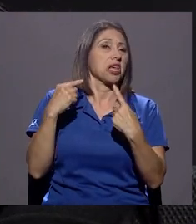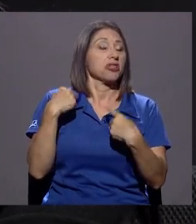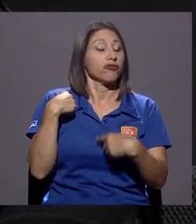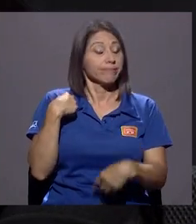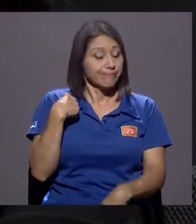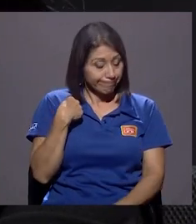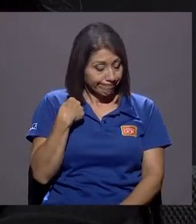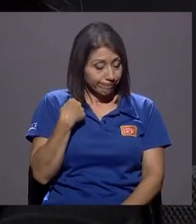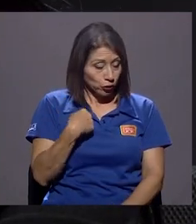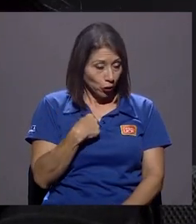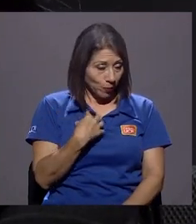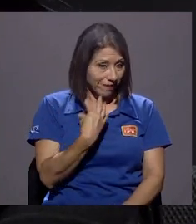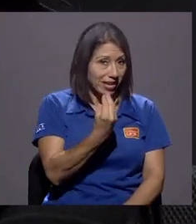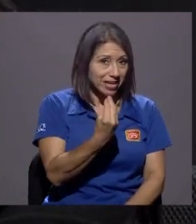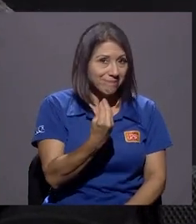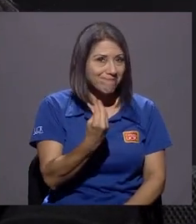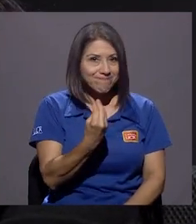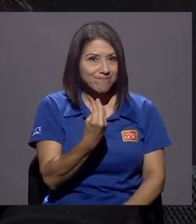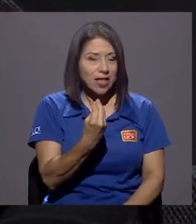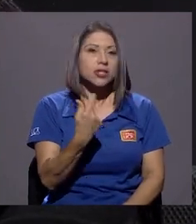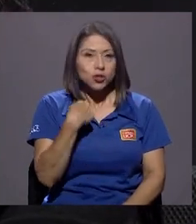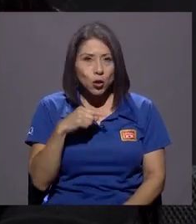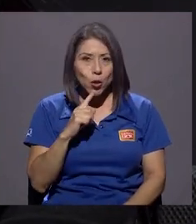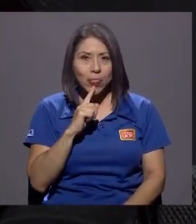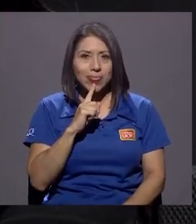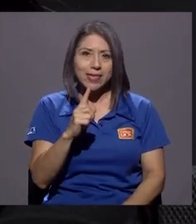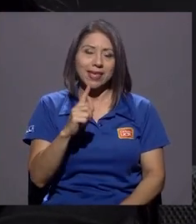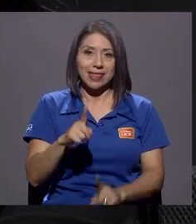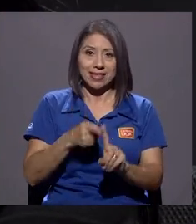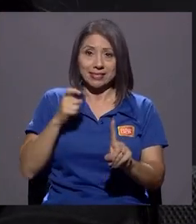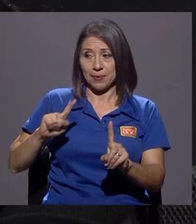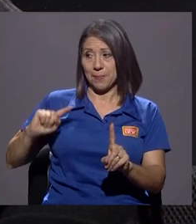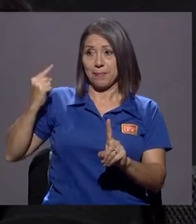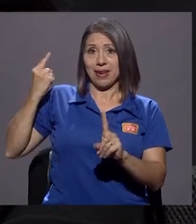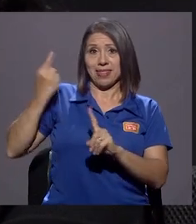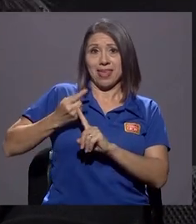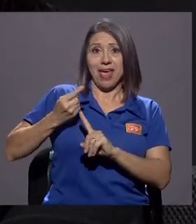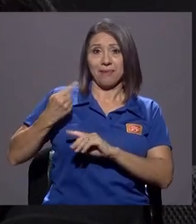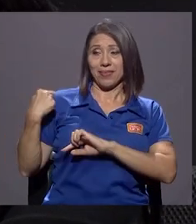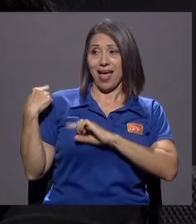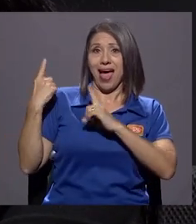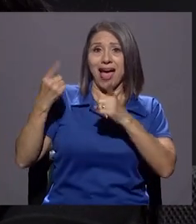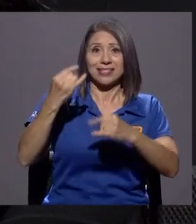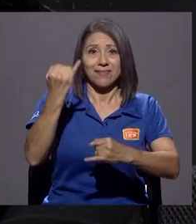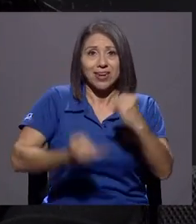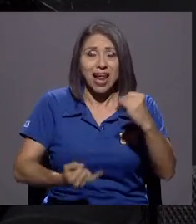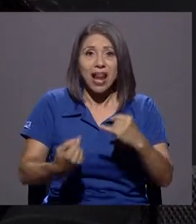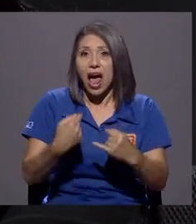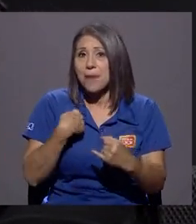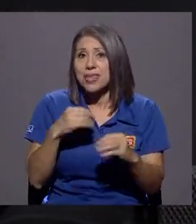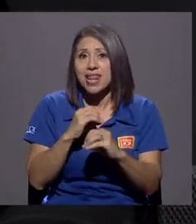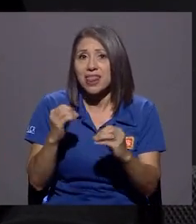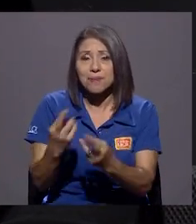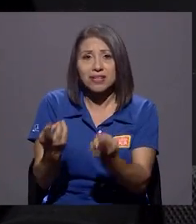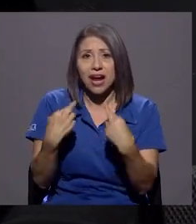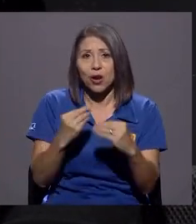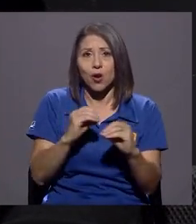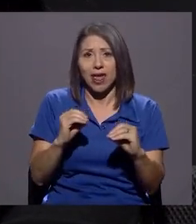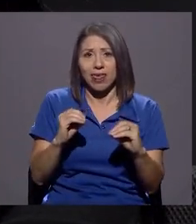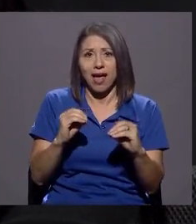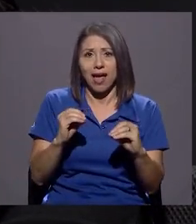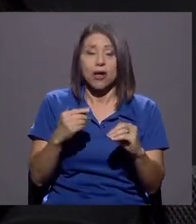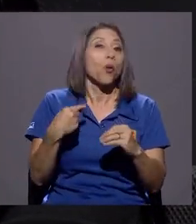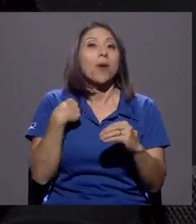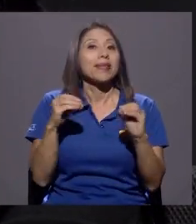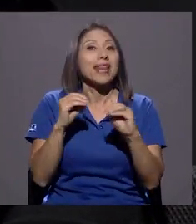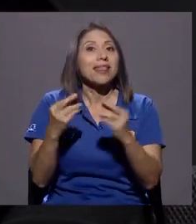y me iba a ir, y lo he dicho desde el primer día y lo he dicho hasta el final, a mí nadie me regaló nada. Entonces, como a mí nadie me regaló nada,